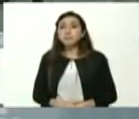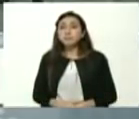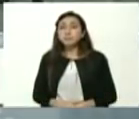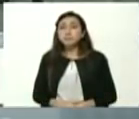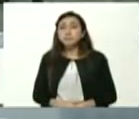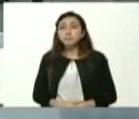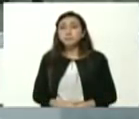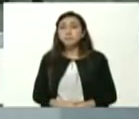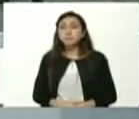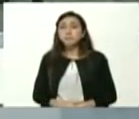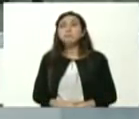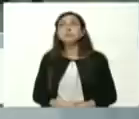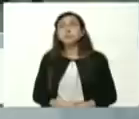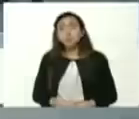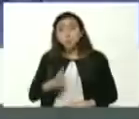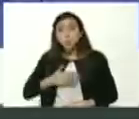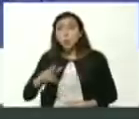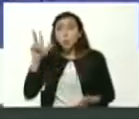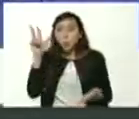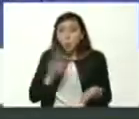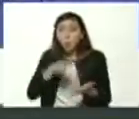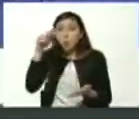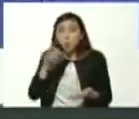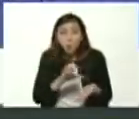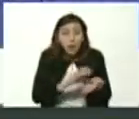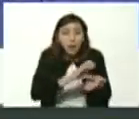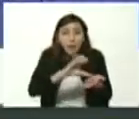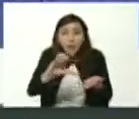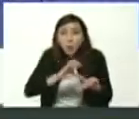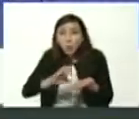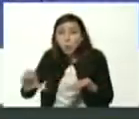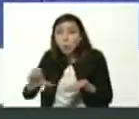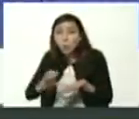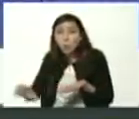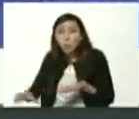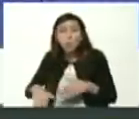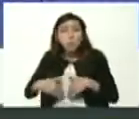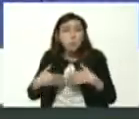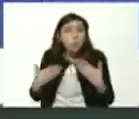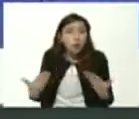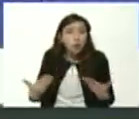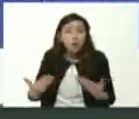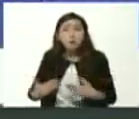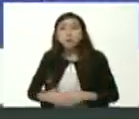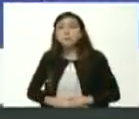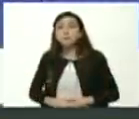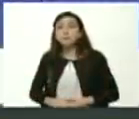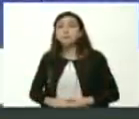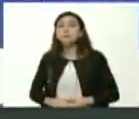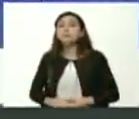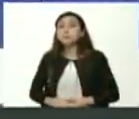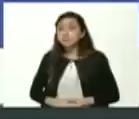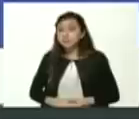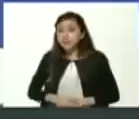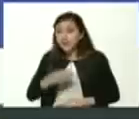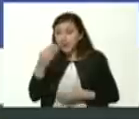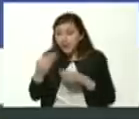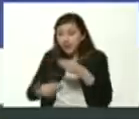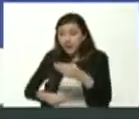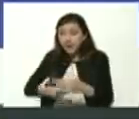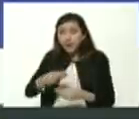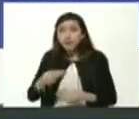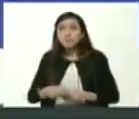he autorizado los recursos para que se conformen